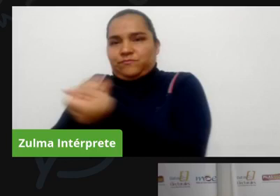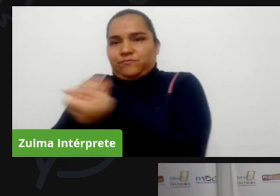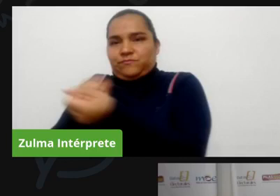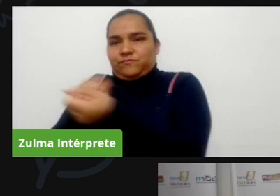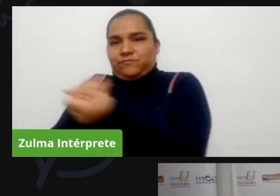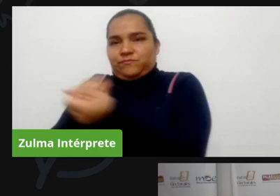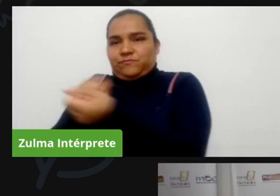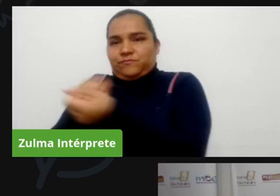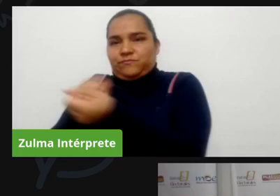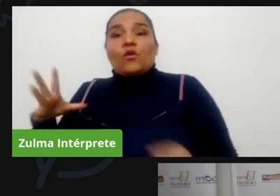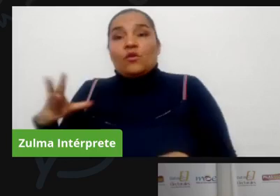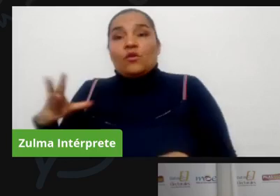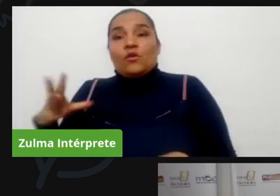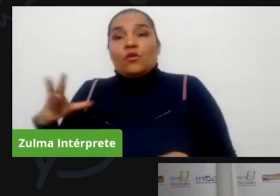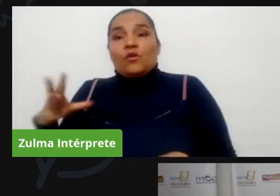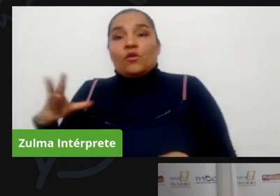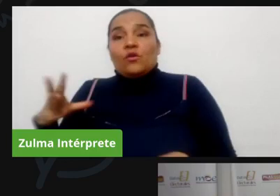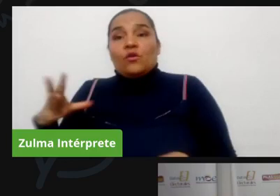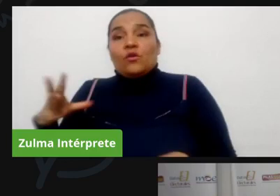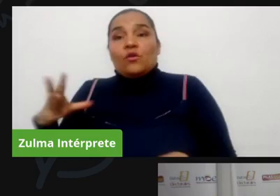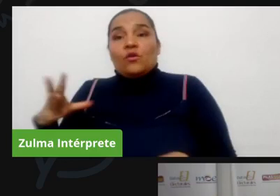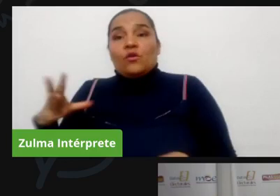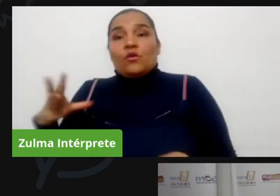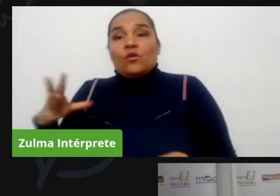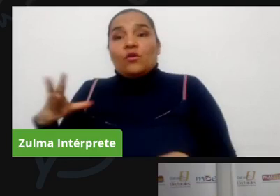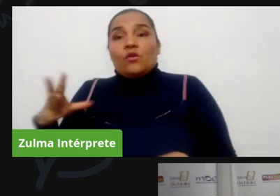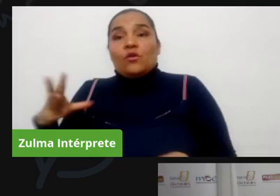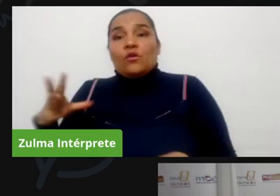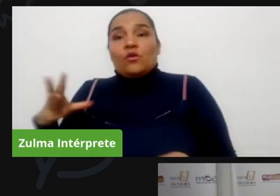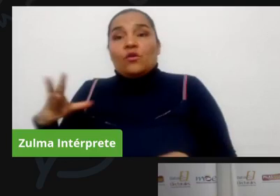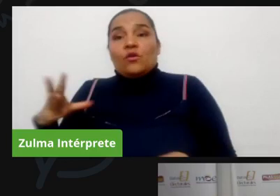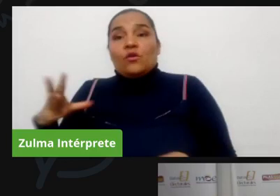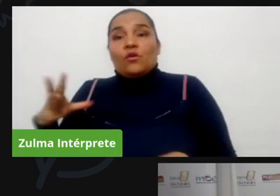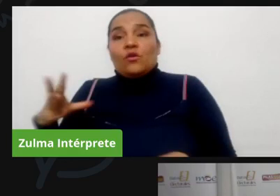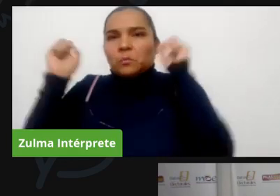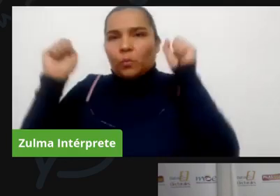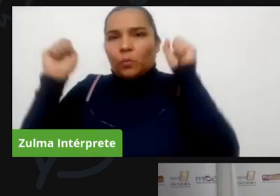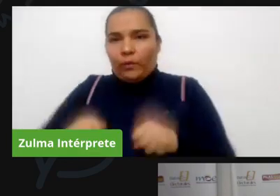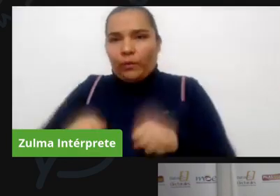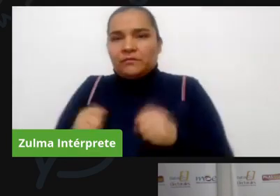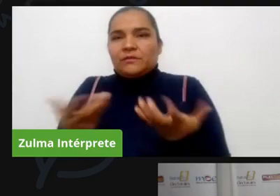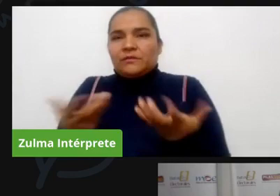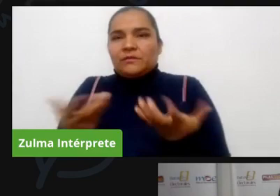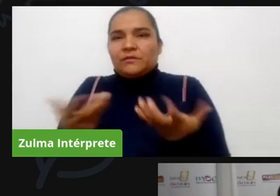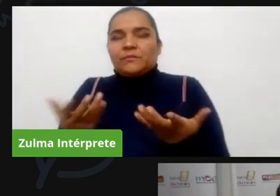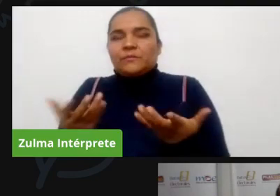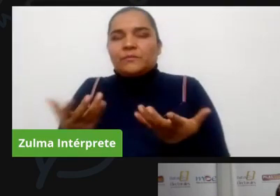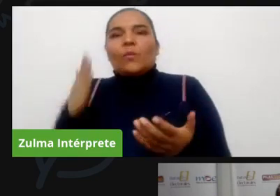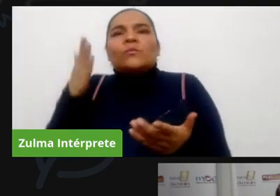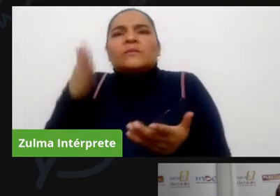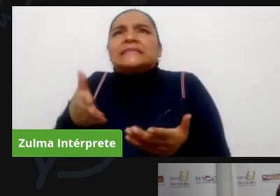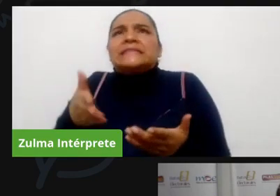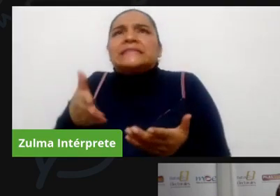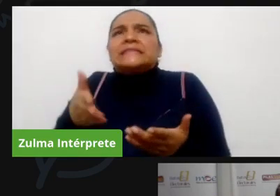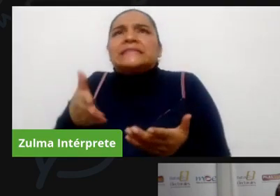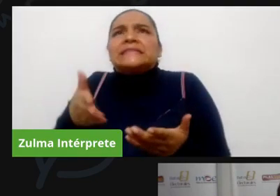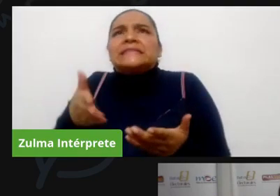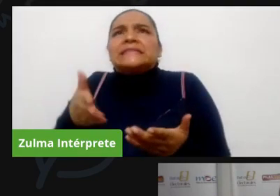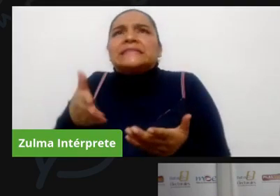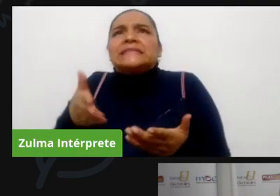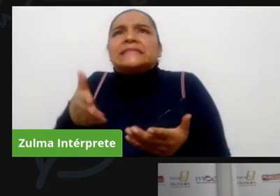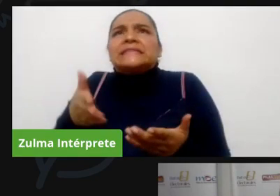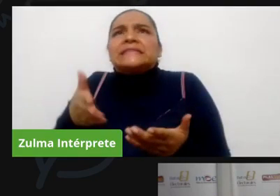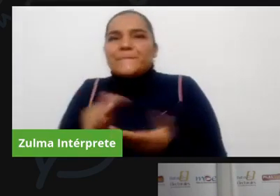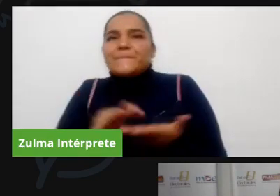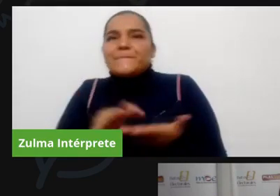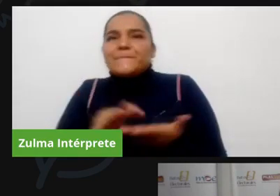son las restricciones que se puede hacer que no se debe hacer pero sobre todo en la confianza depositada en todas